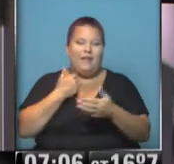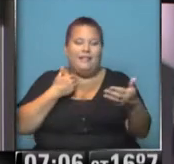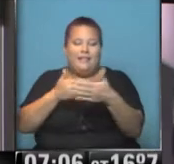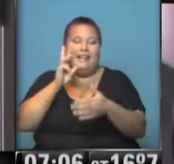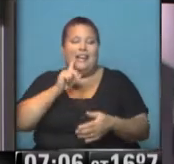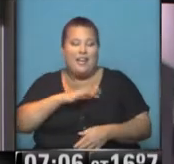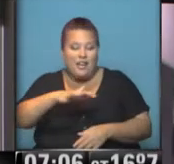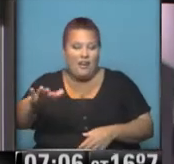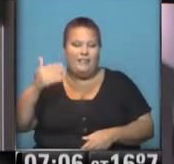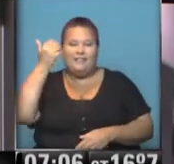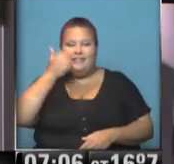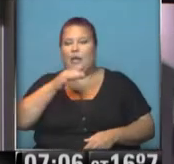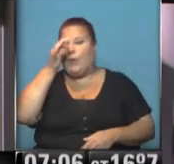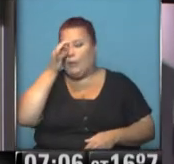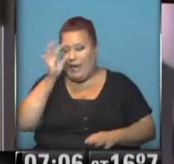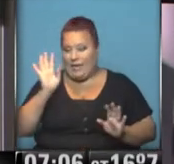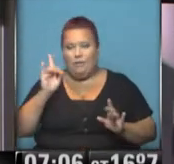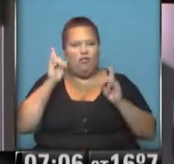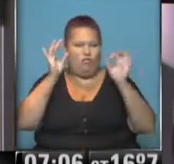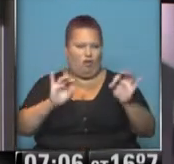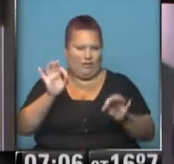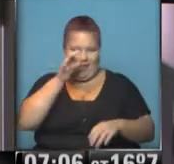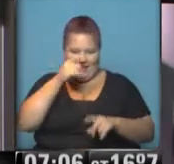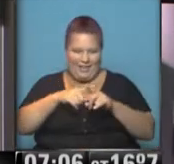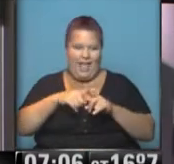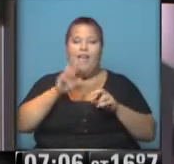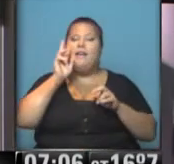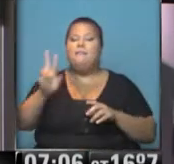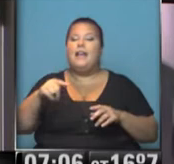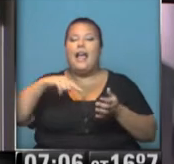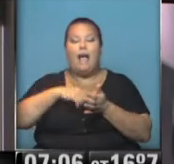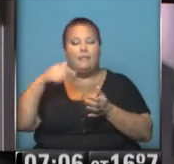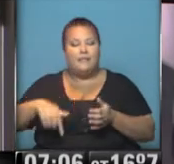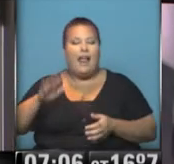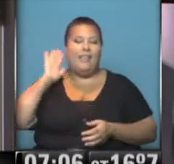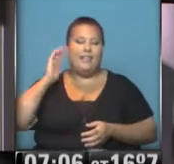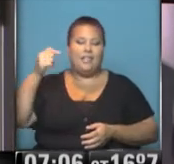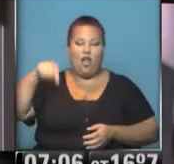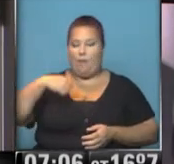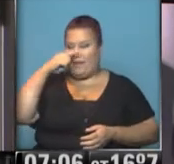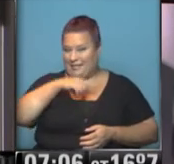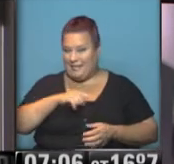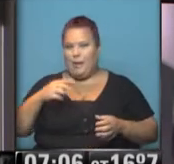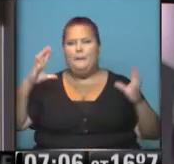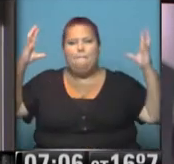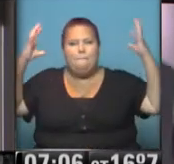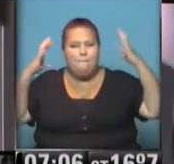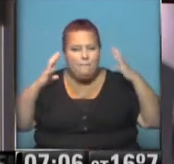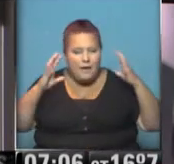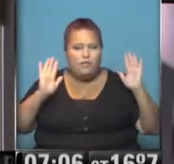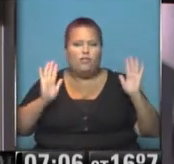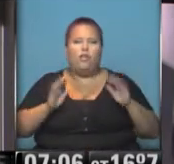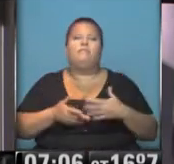río, tocando los 20. Pero no llega. Aquí está la ciudad con 16, 7. La presión atmosférica,